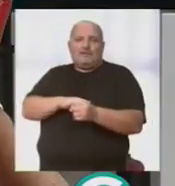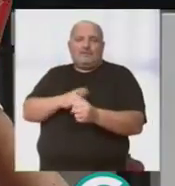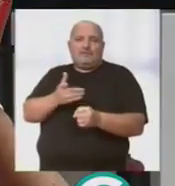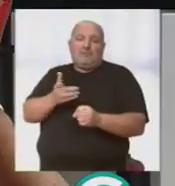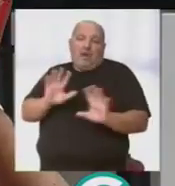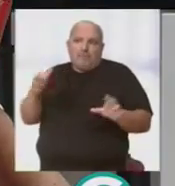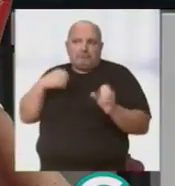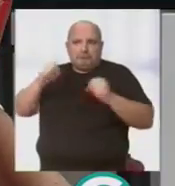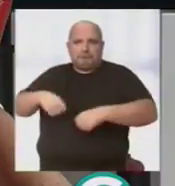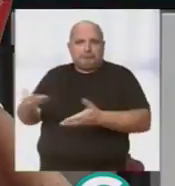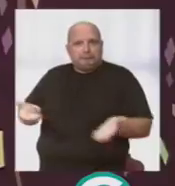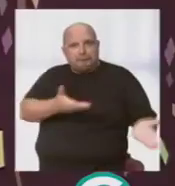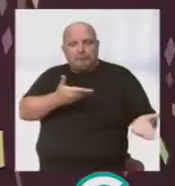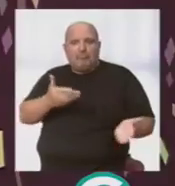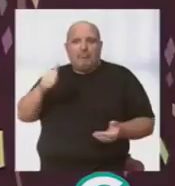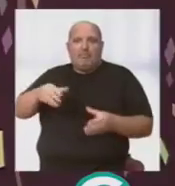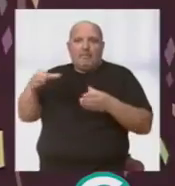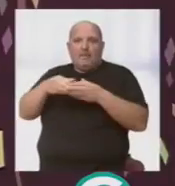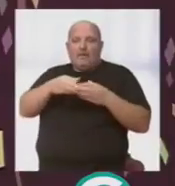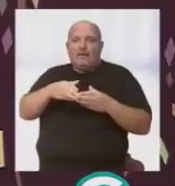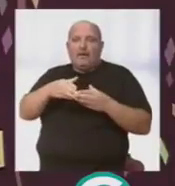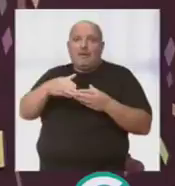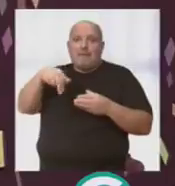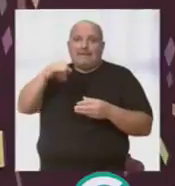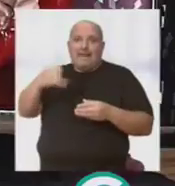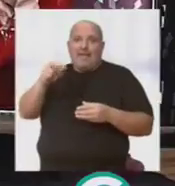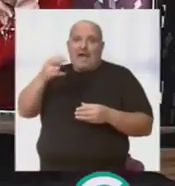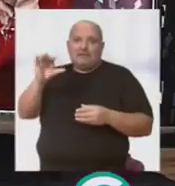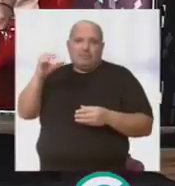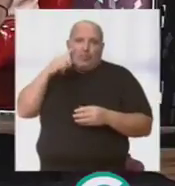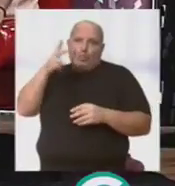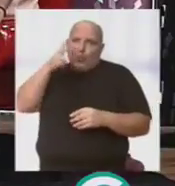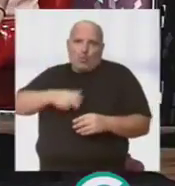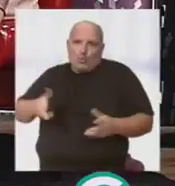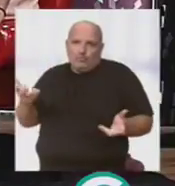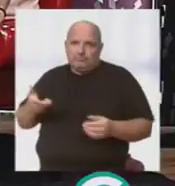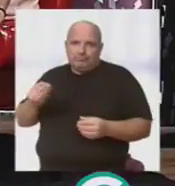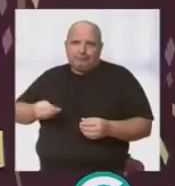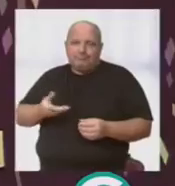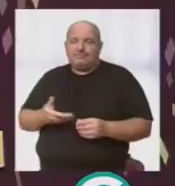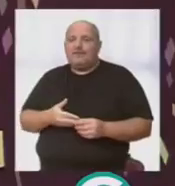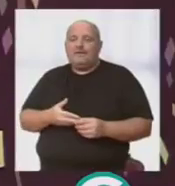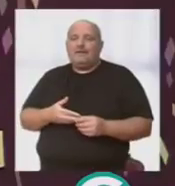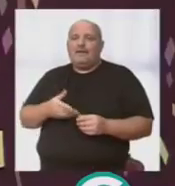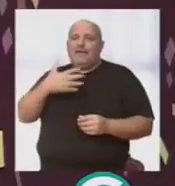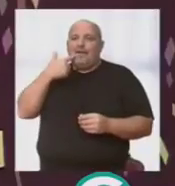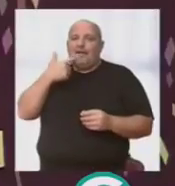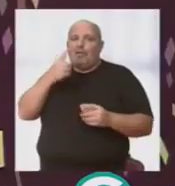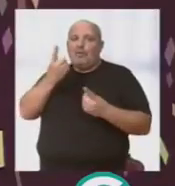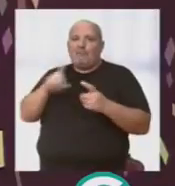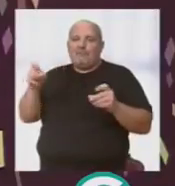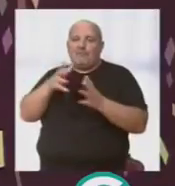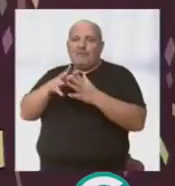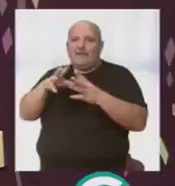Entonces, por nada, encantado, porque llevar la comparsa de Martínez Ares es un lujo, no cabe duda. Evidentemente, no vamos a hablar ahora ni vamos a desglosar